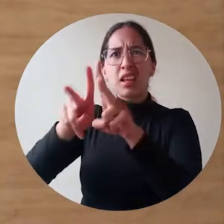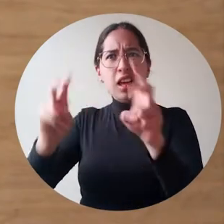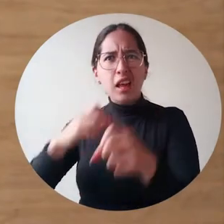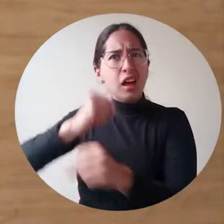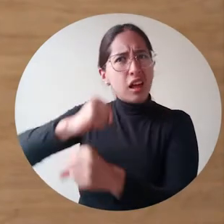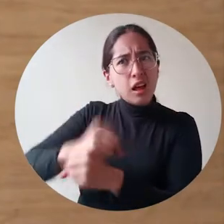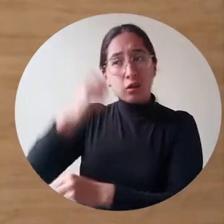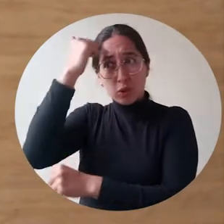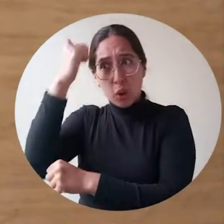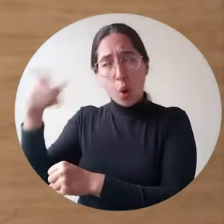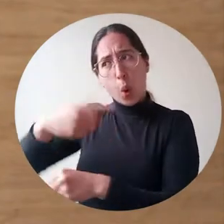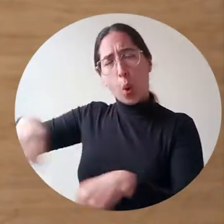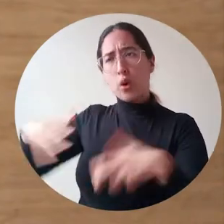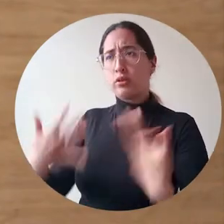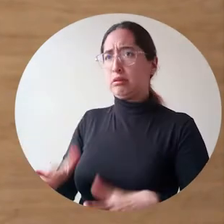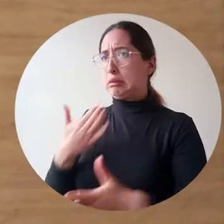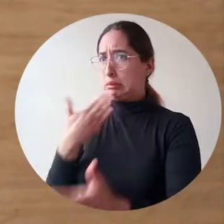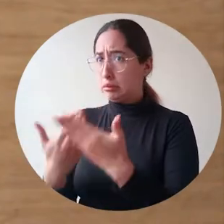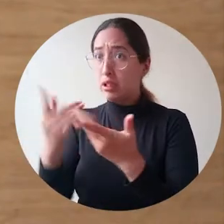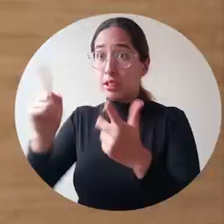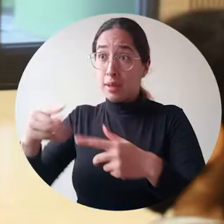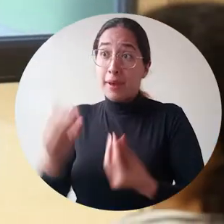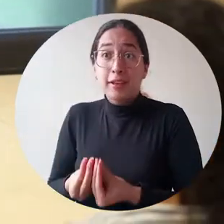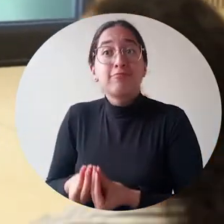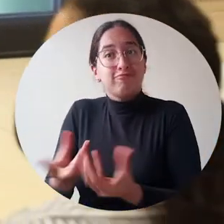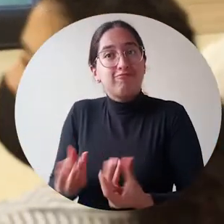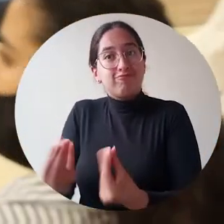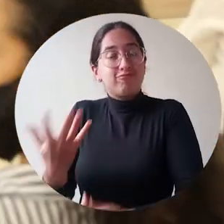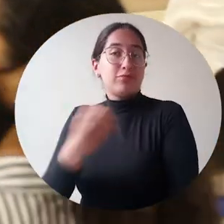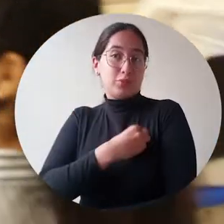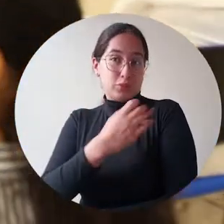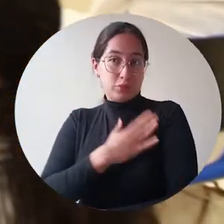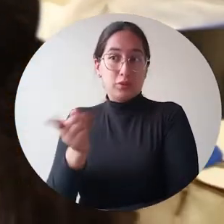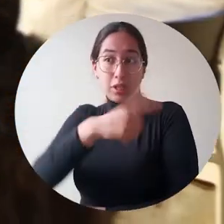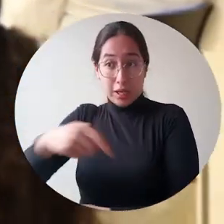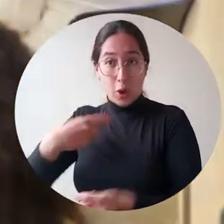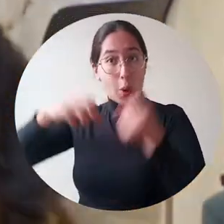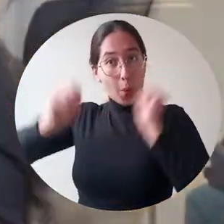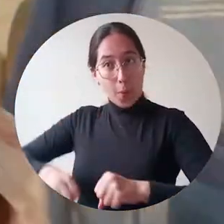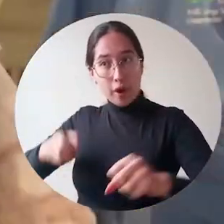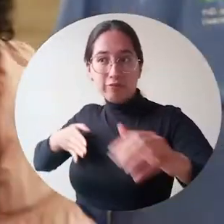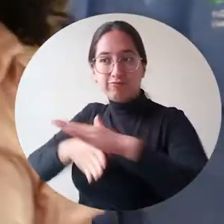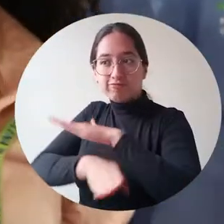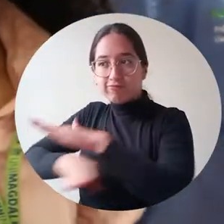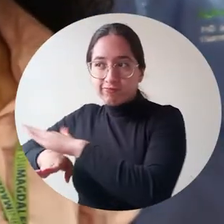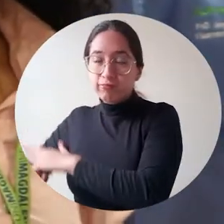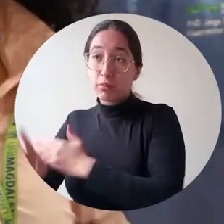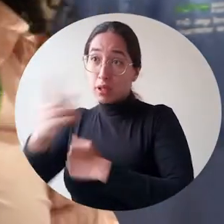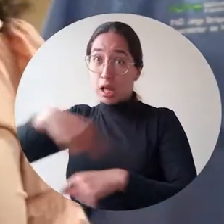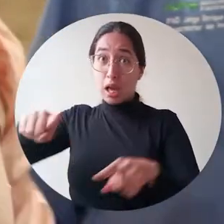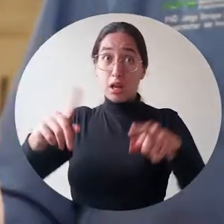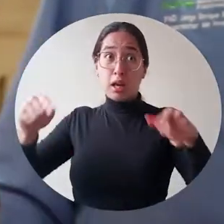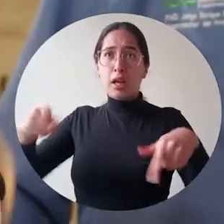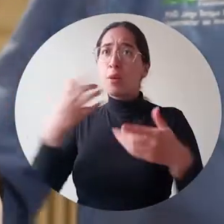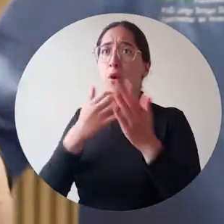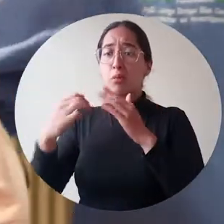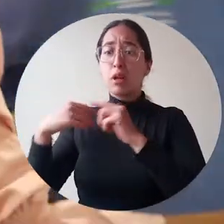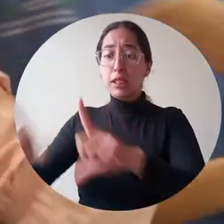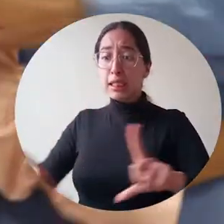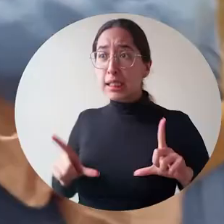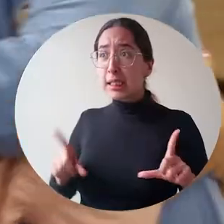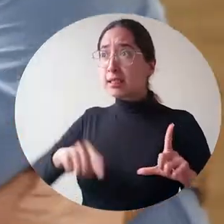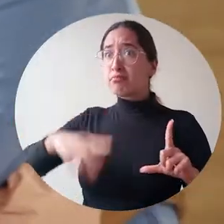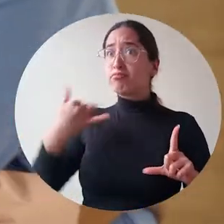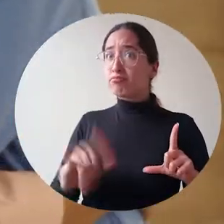igualdad de condiciones, dándoles la oportunidad de traer a veces eso que no tenemos aquí, que son los títulos,